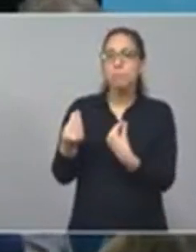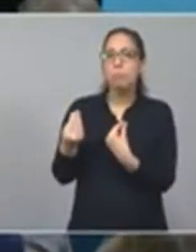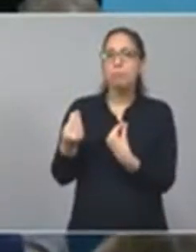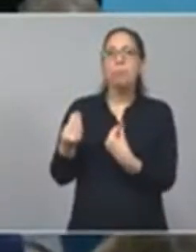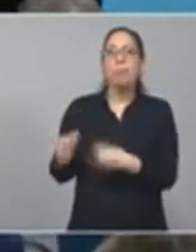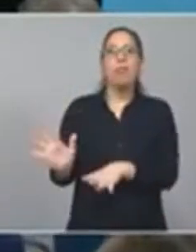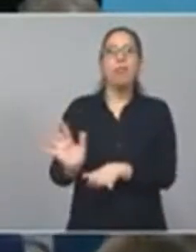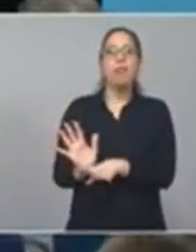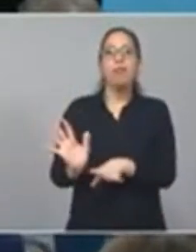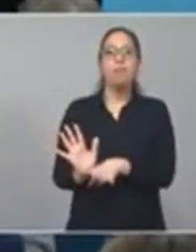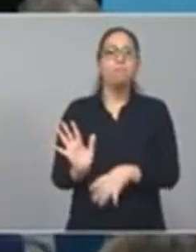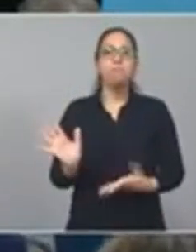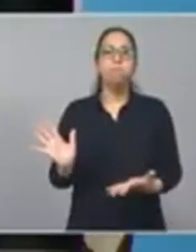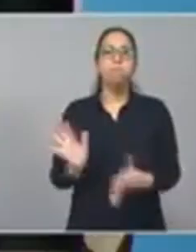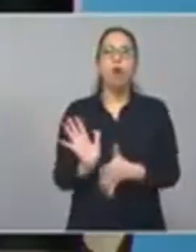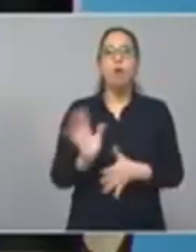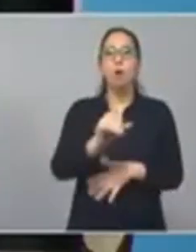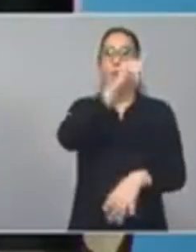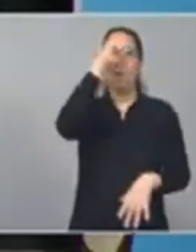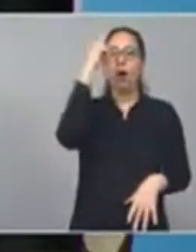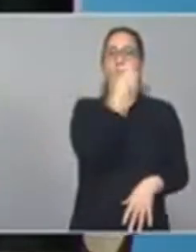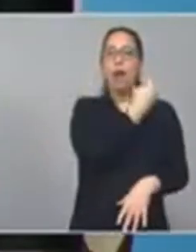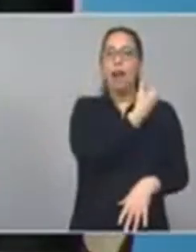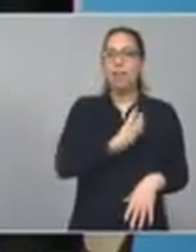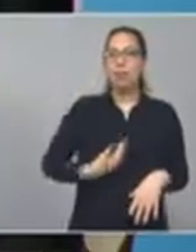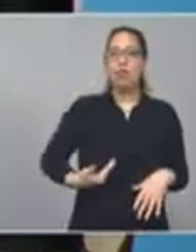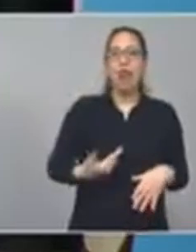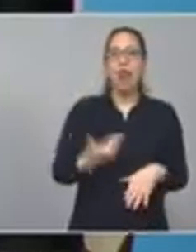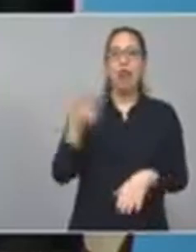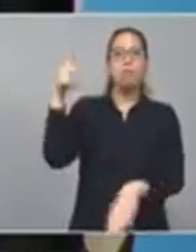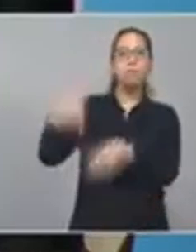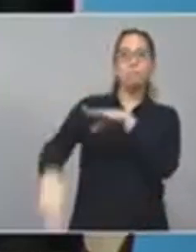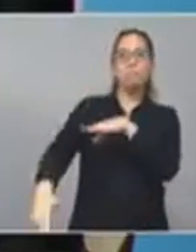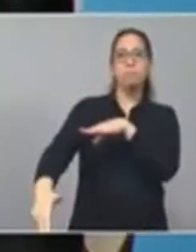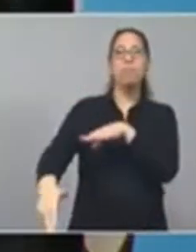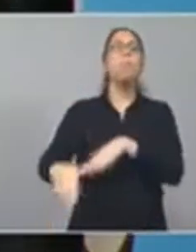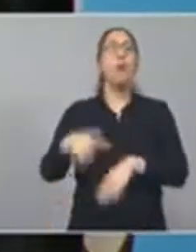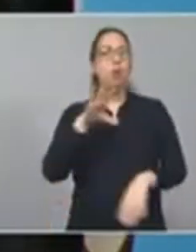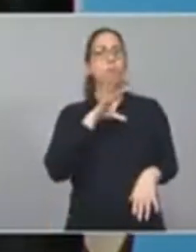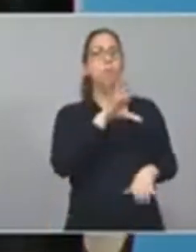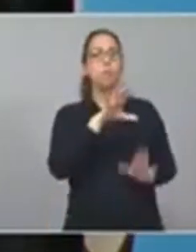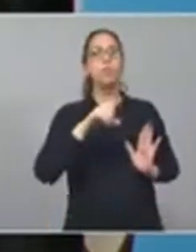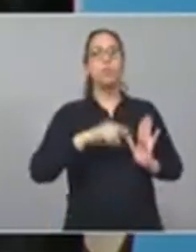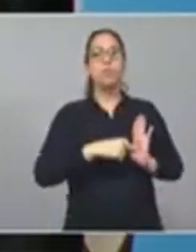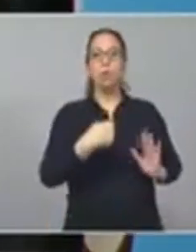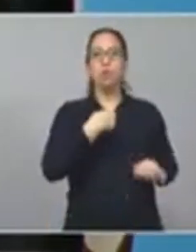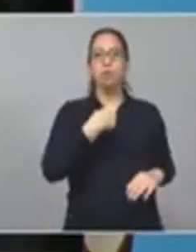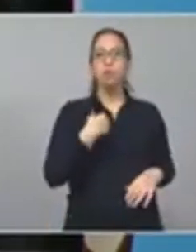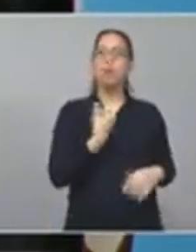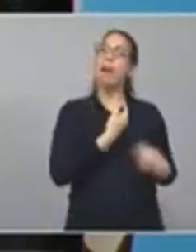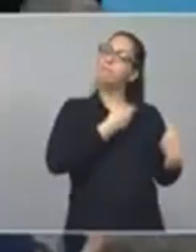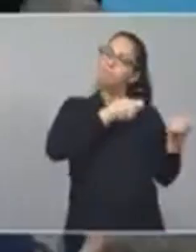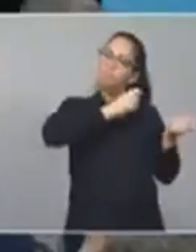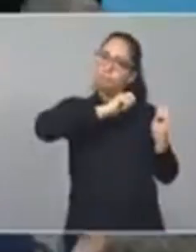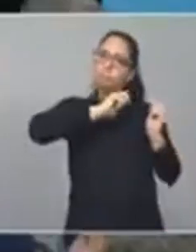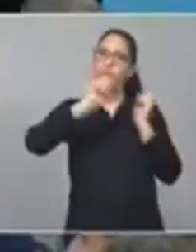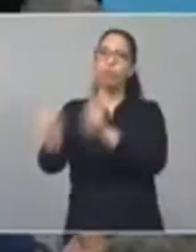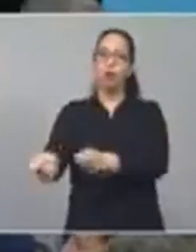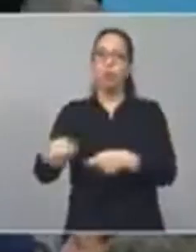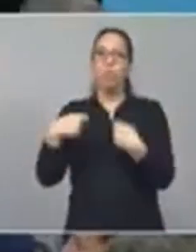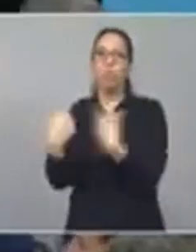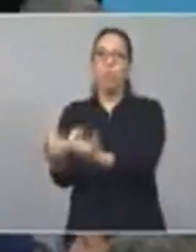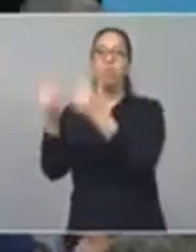se los devolvió la provincia de Buenos Aires. Dejó de pagar Nación, se los devolvió el Estado de la provincia de Buenos Aires